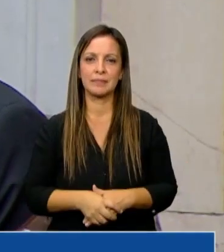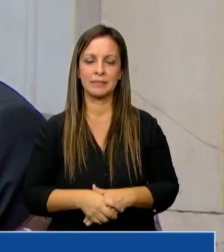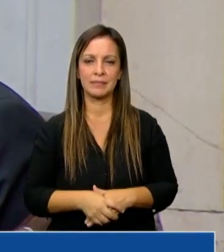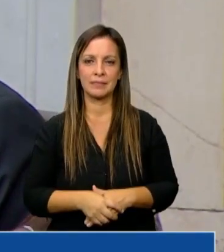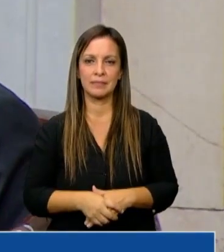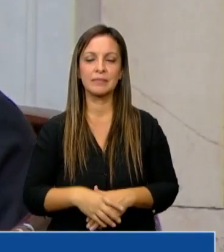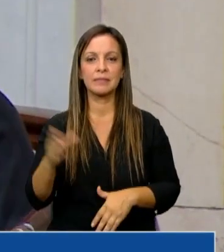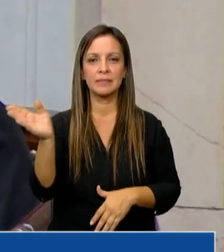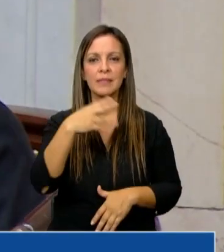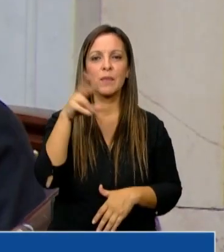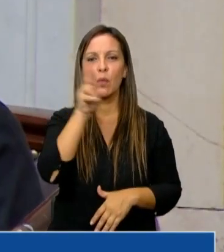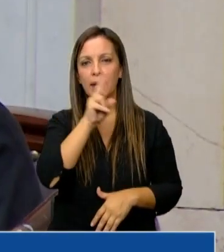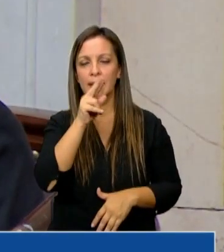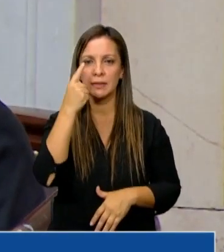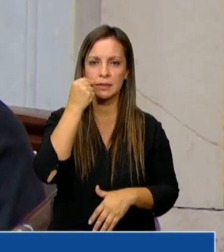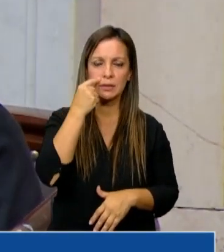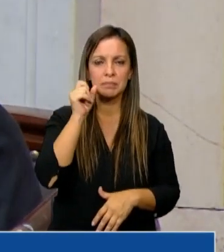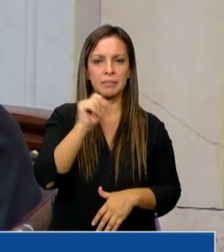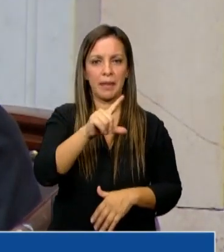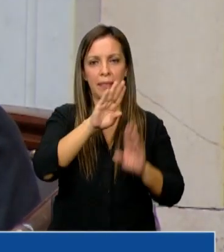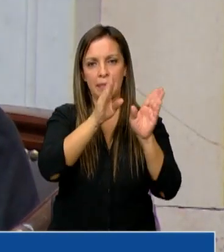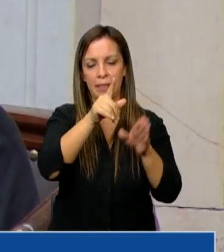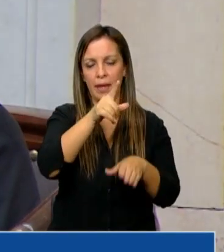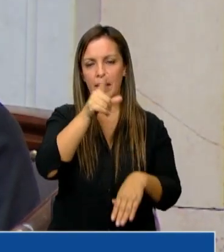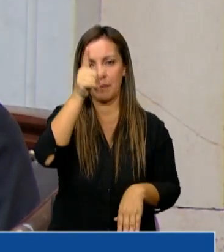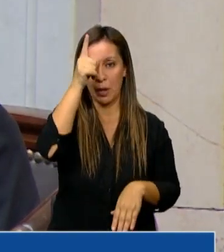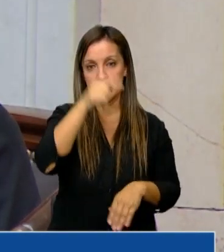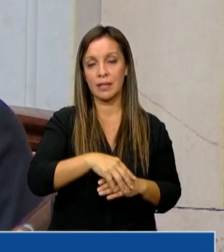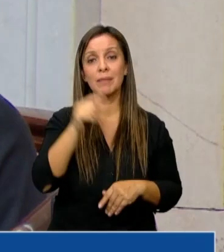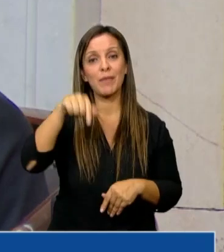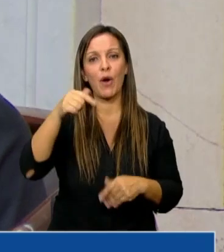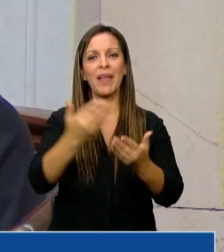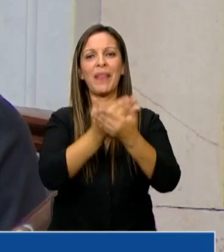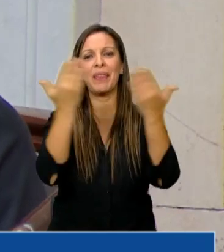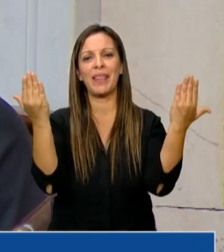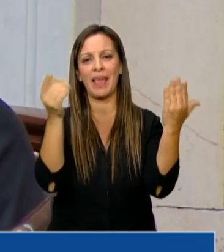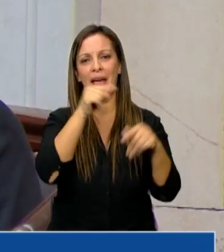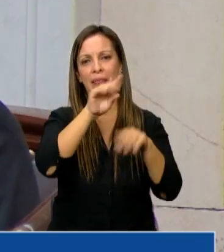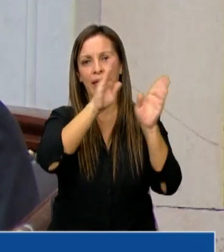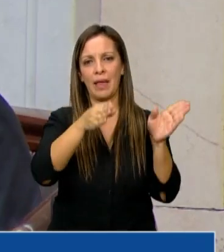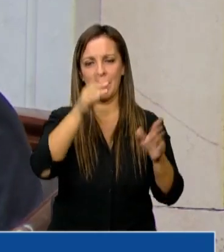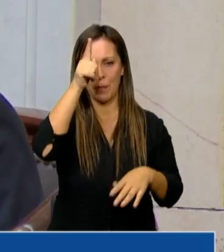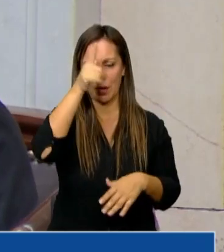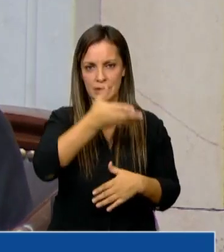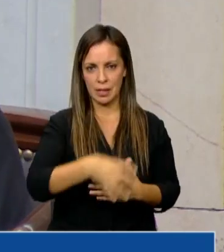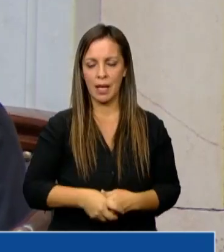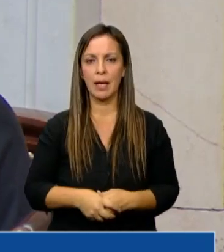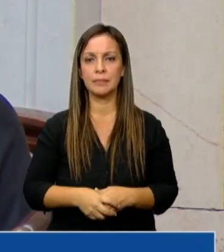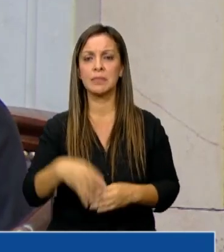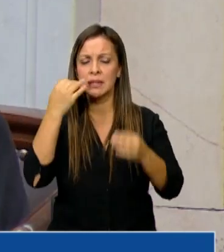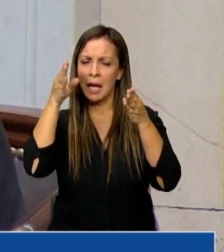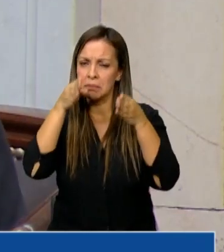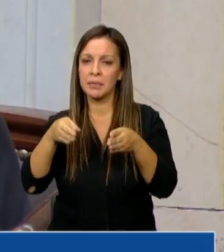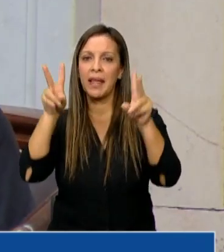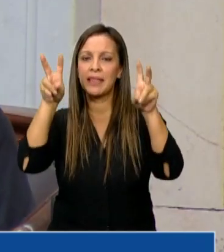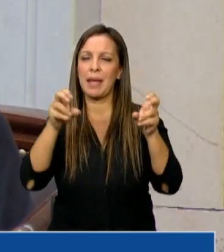a las mujeres y hombres de la institución policial, que hoy es el día de esta institución. Entrando ya en debate y